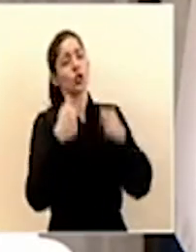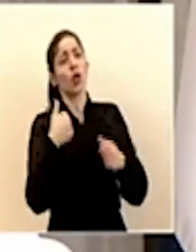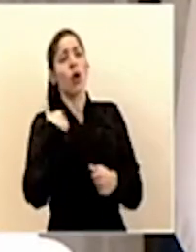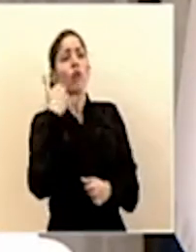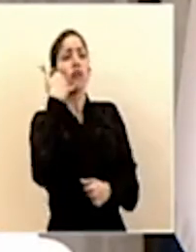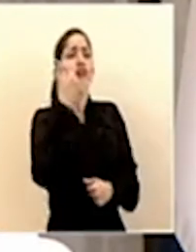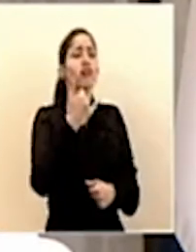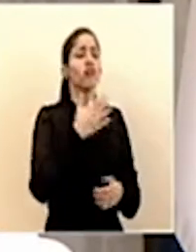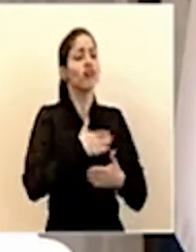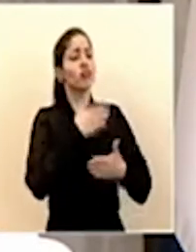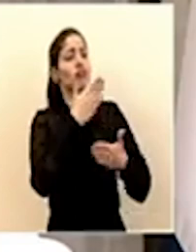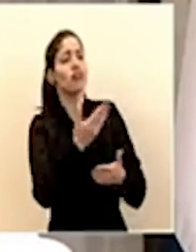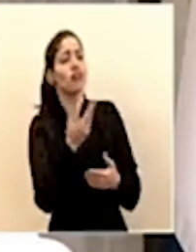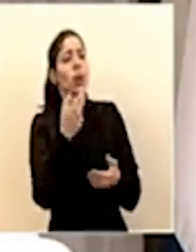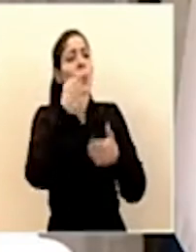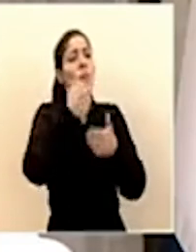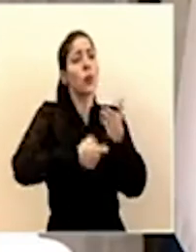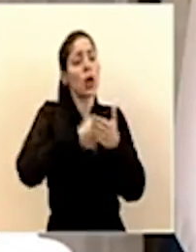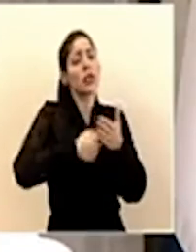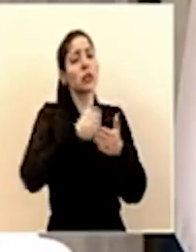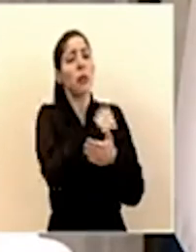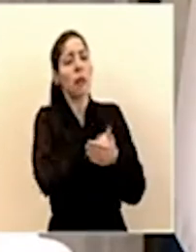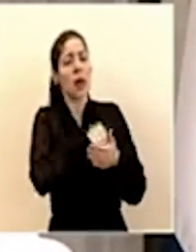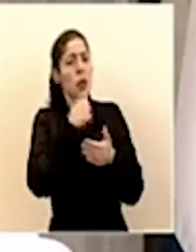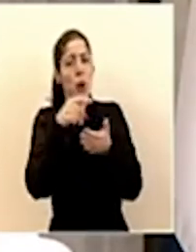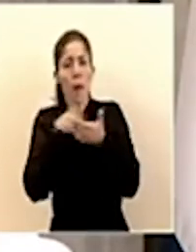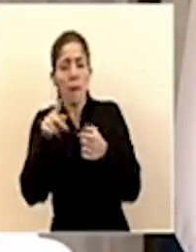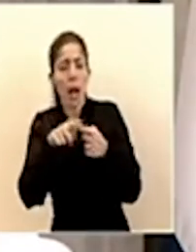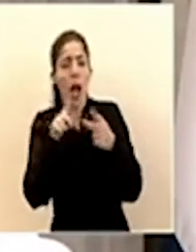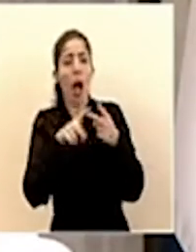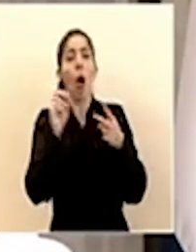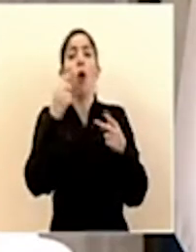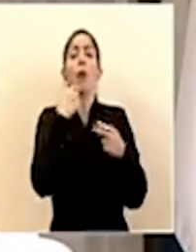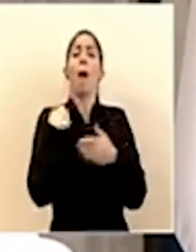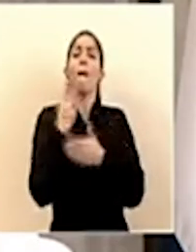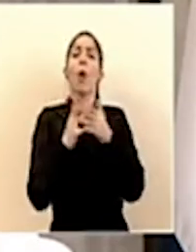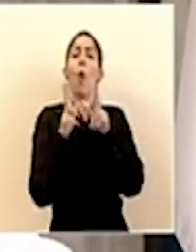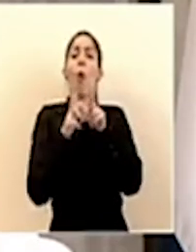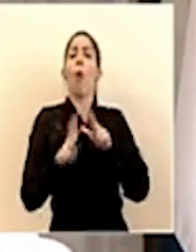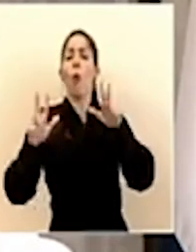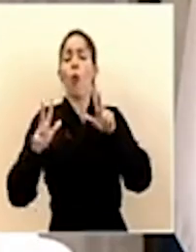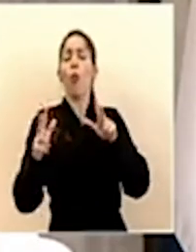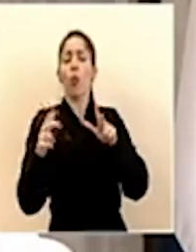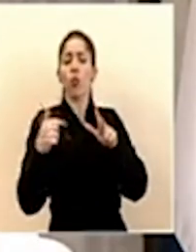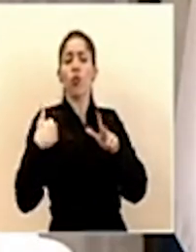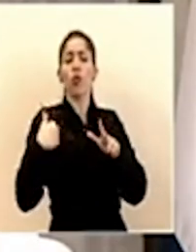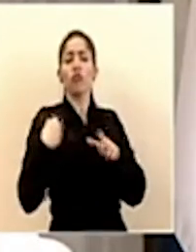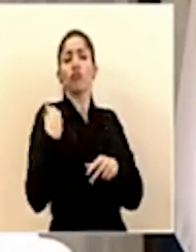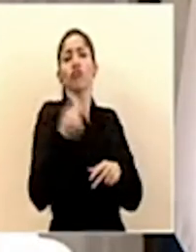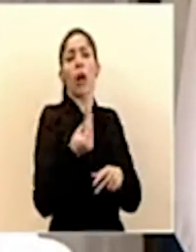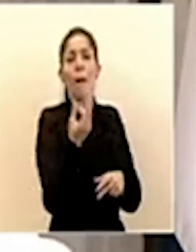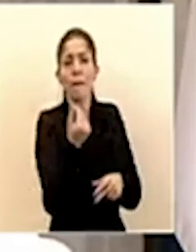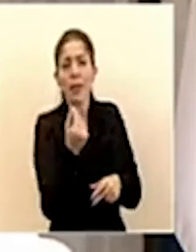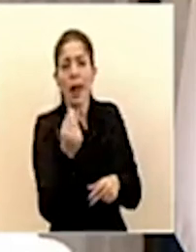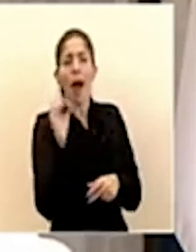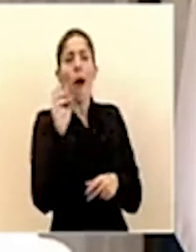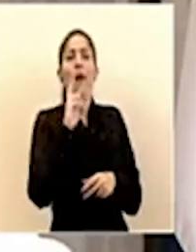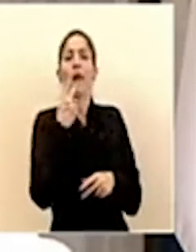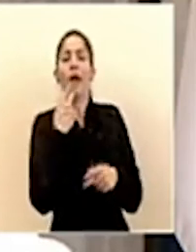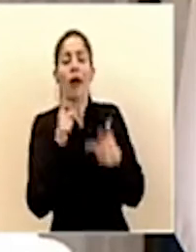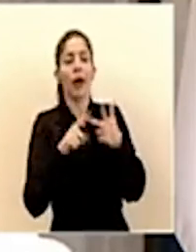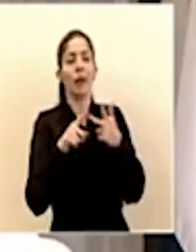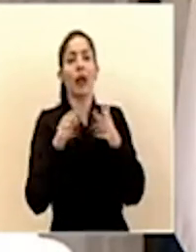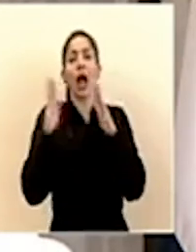ofreciendo exenciones de impuestos o de parte de la ONU diciendo que están dando dinero o de parte de